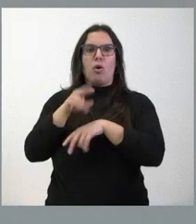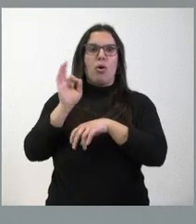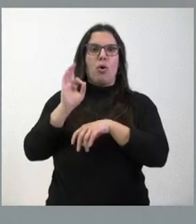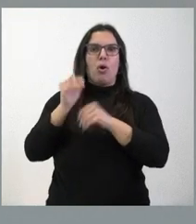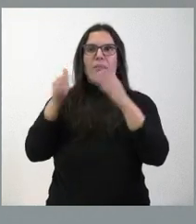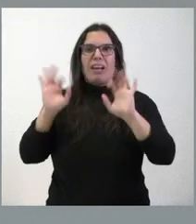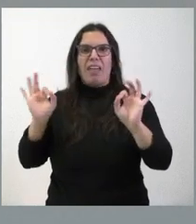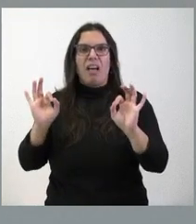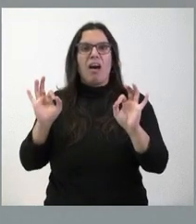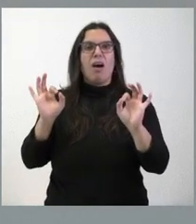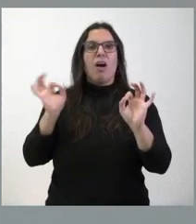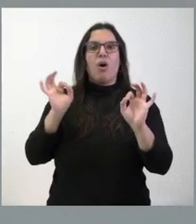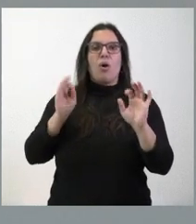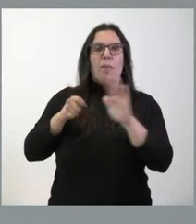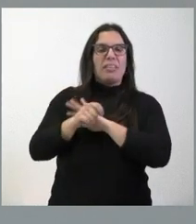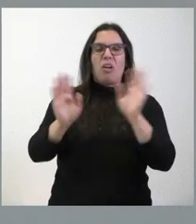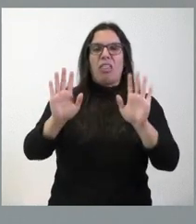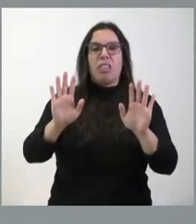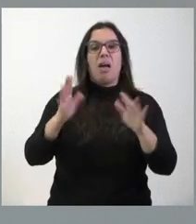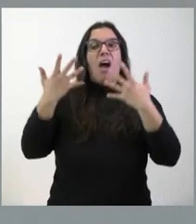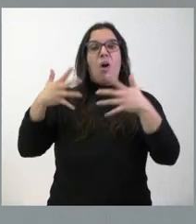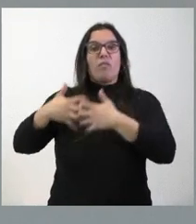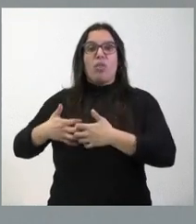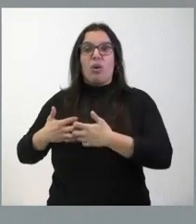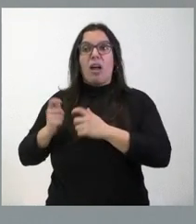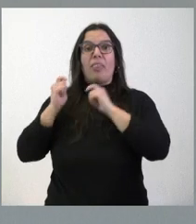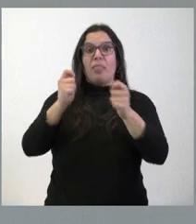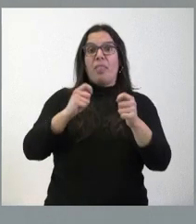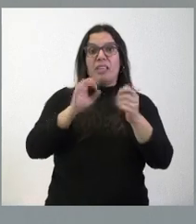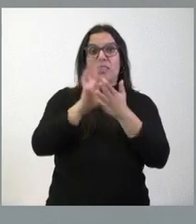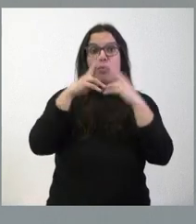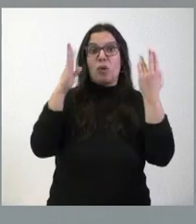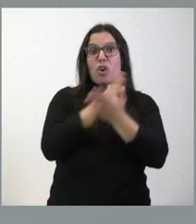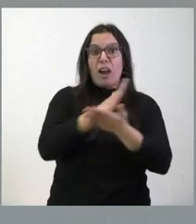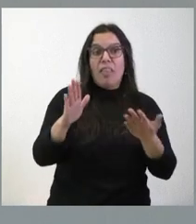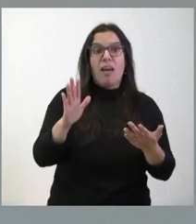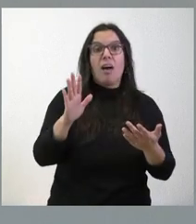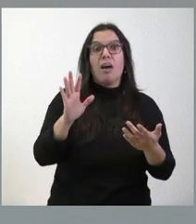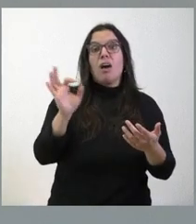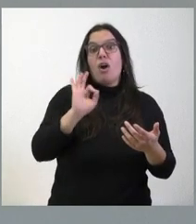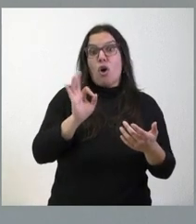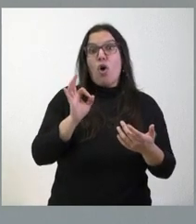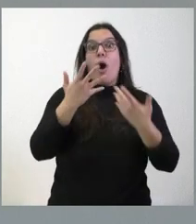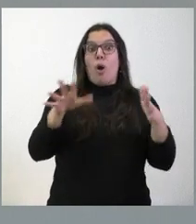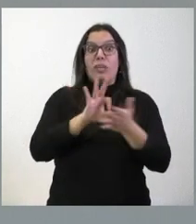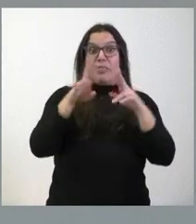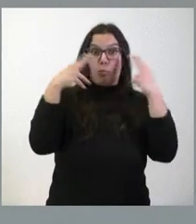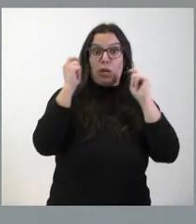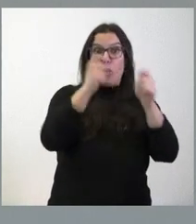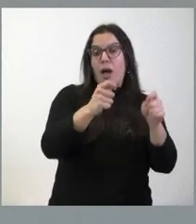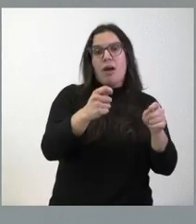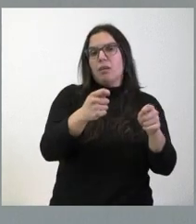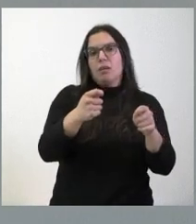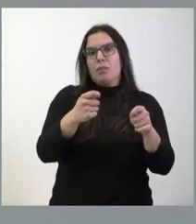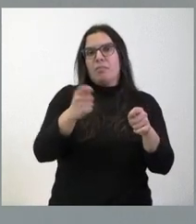reabran o incluso que, estando en funcionamiento, no estén declaradas de obligación de servicio público o que, estando siendo declaradas de obligación de servicio público, no tengan el